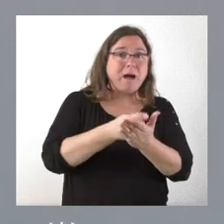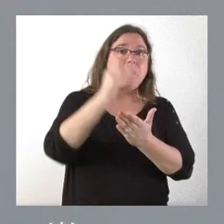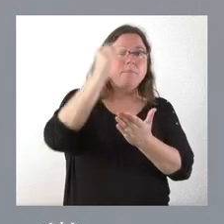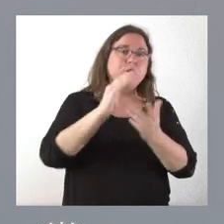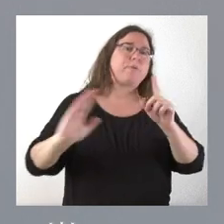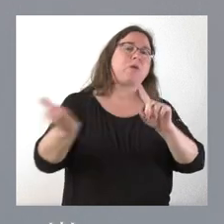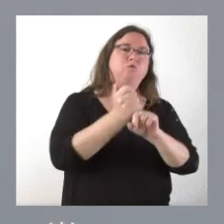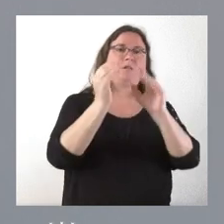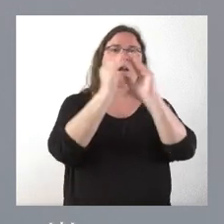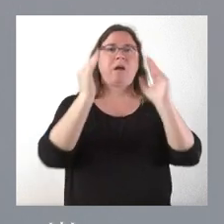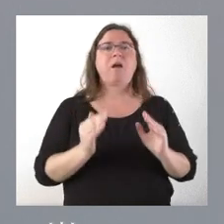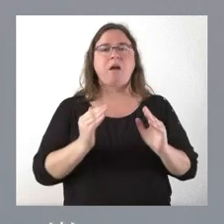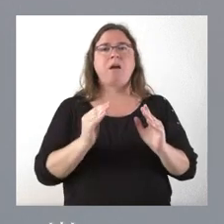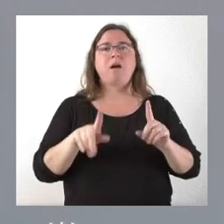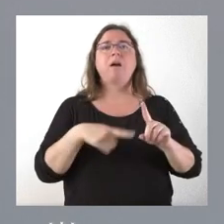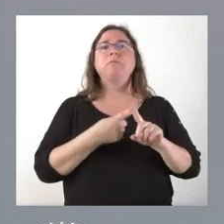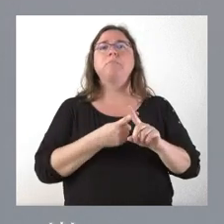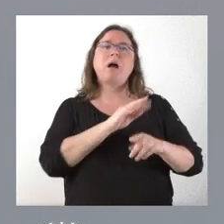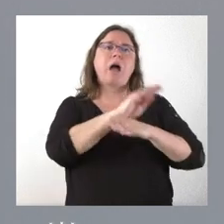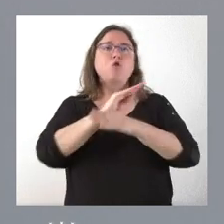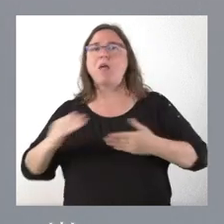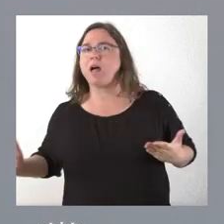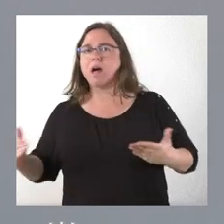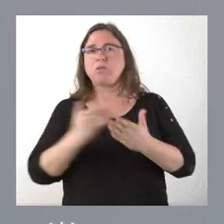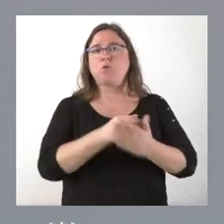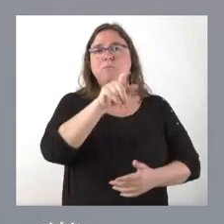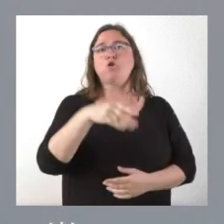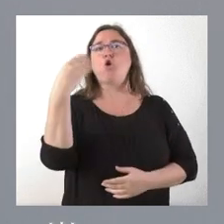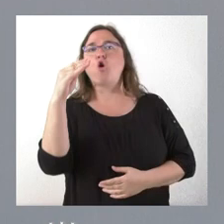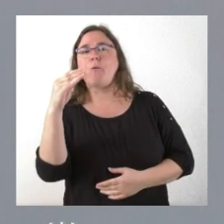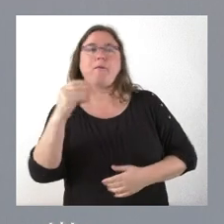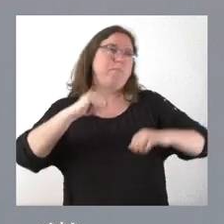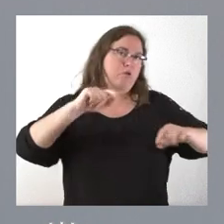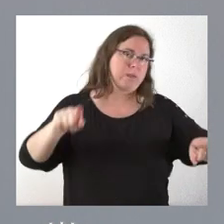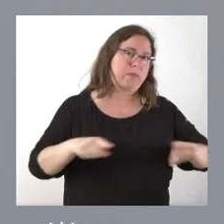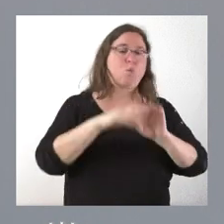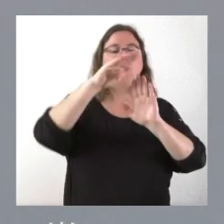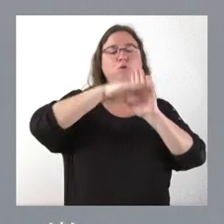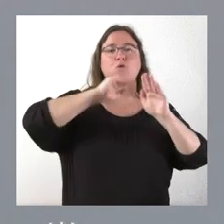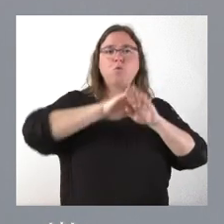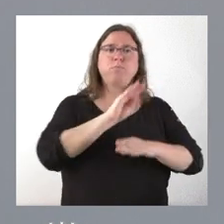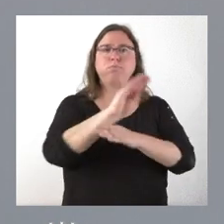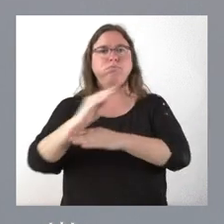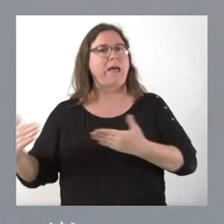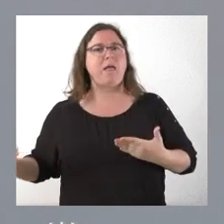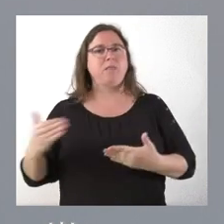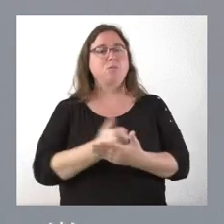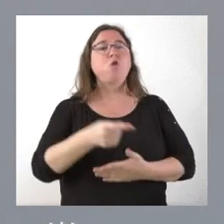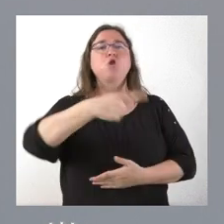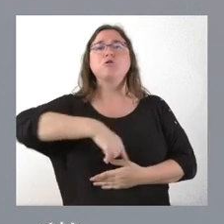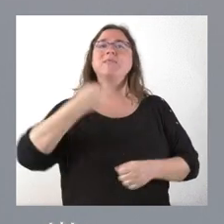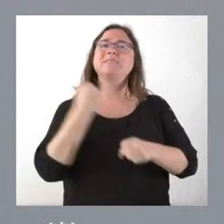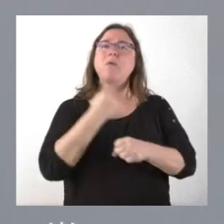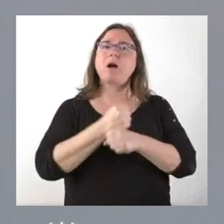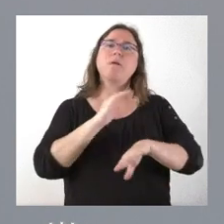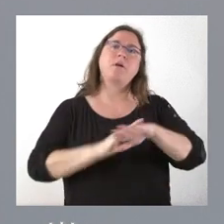a una vivienda, que damos ayudas a todos los jóvenes y no jóvenes que cumplen las condiciones. Y lo que tenemos que trabajar es precisamente para